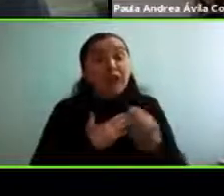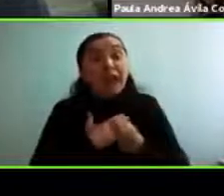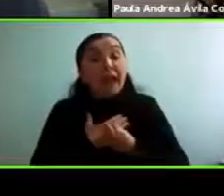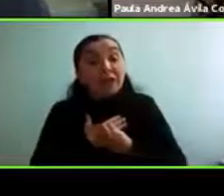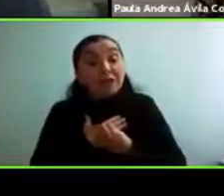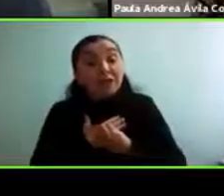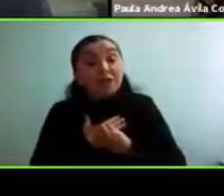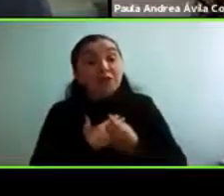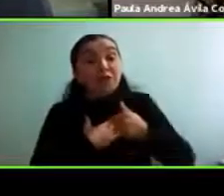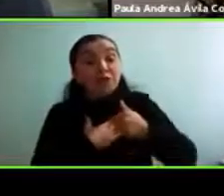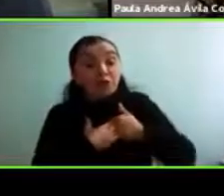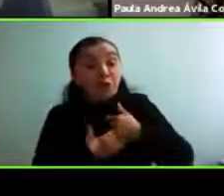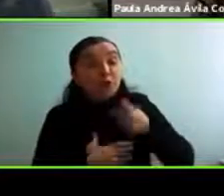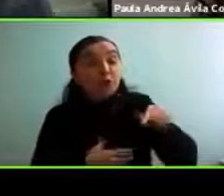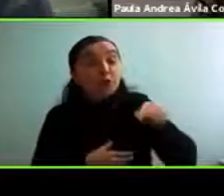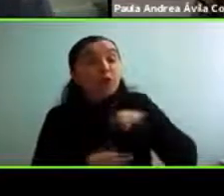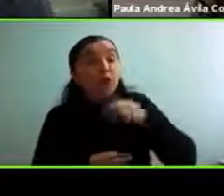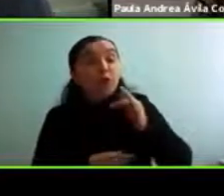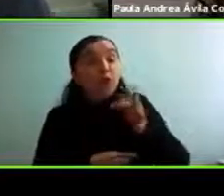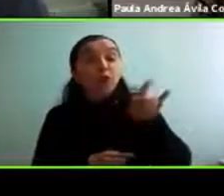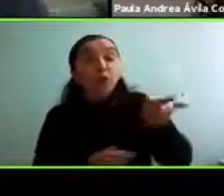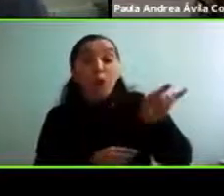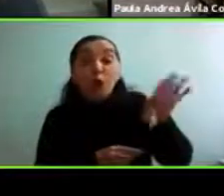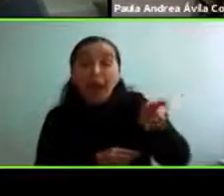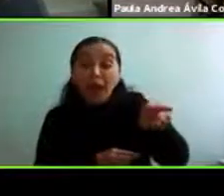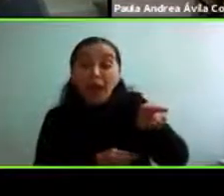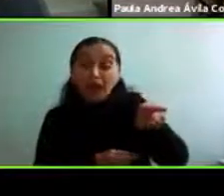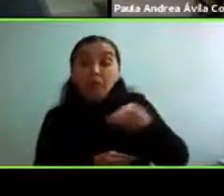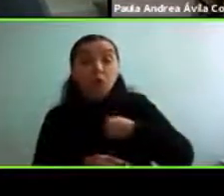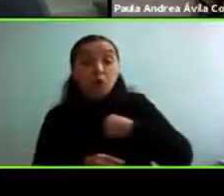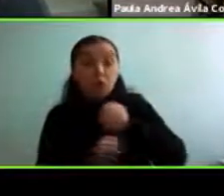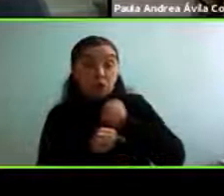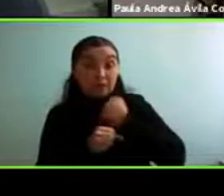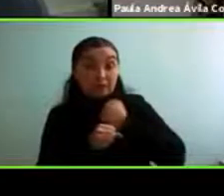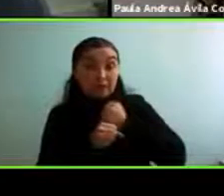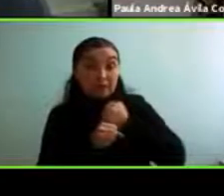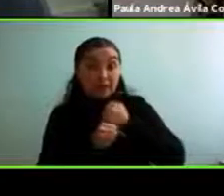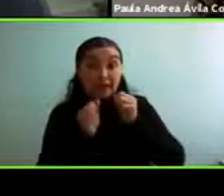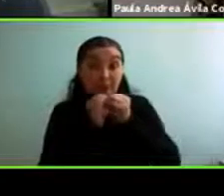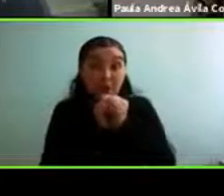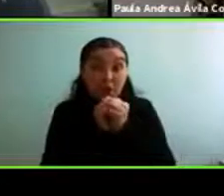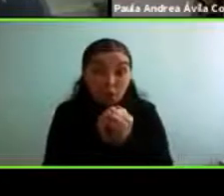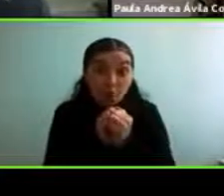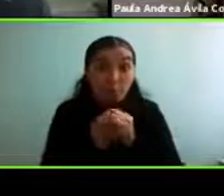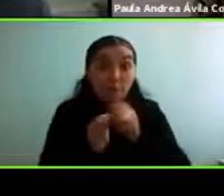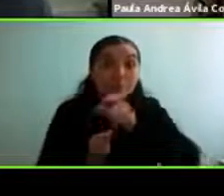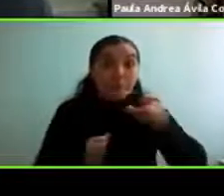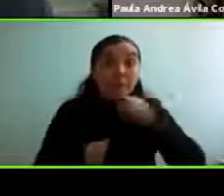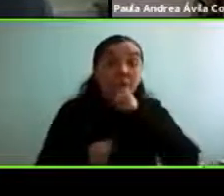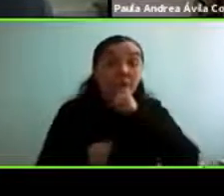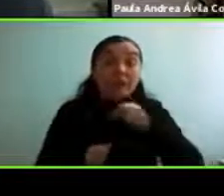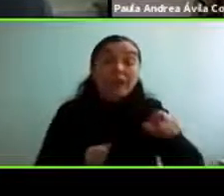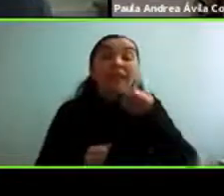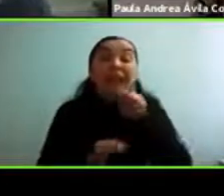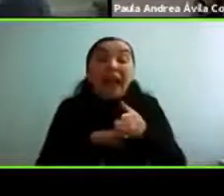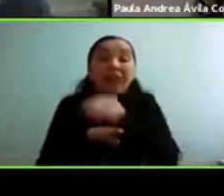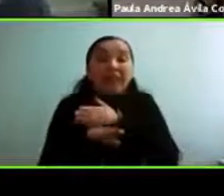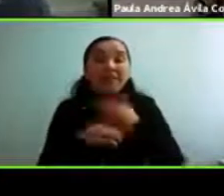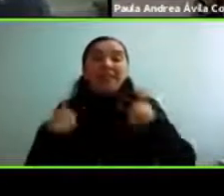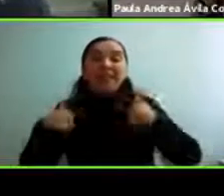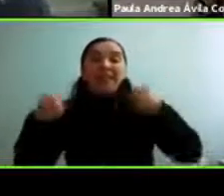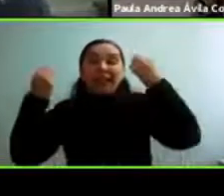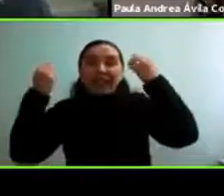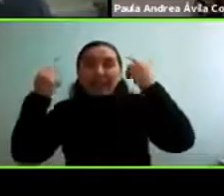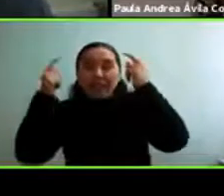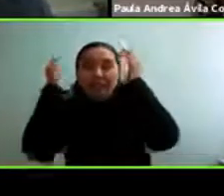y que para que tú puedas trabajar con personas mayores tienes que haber hecho el ejercicio de imaginarte tu vejez